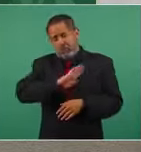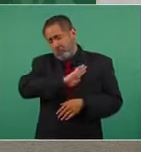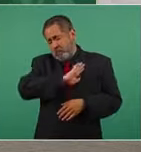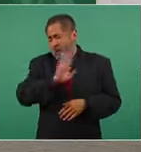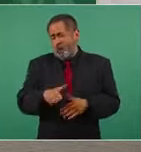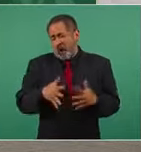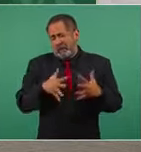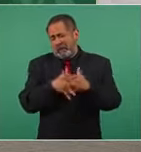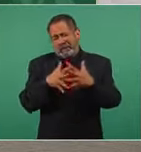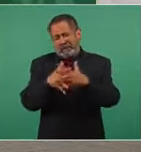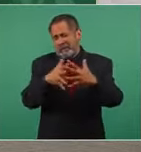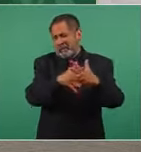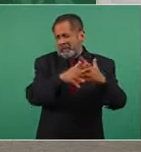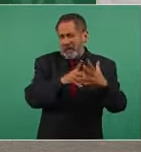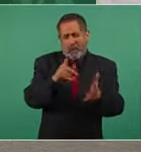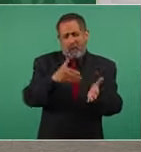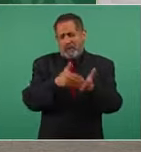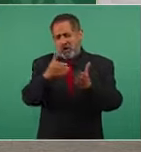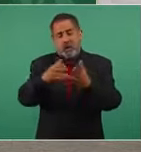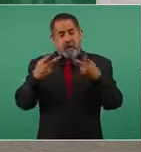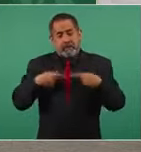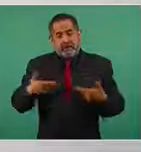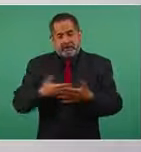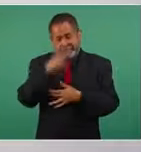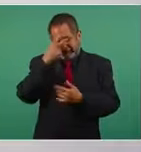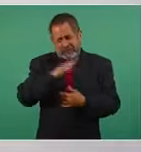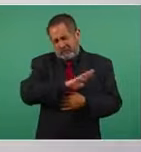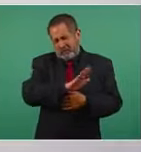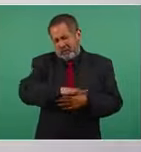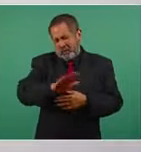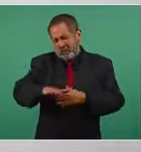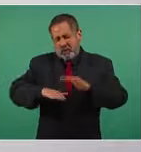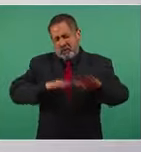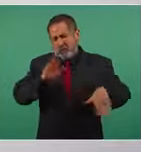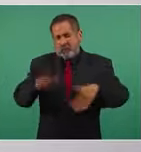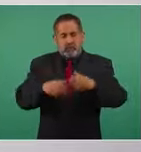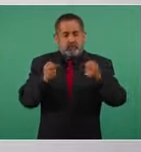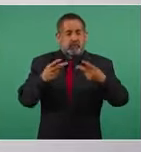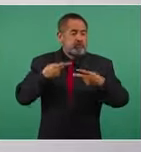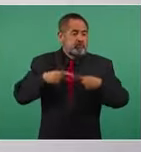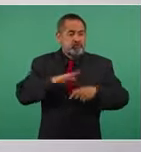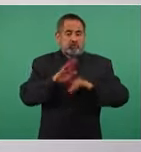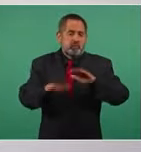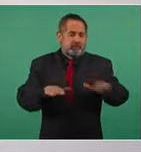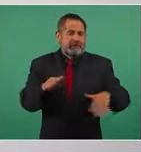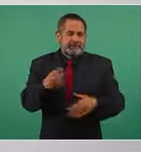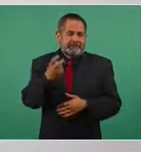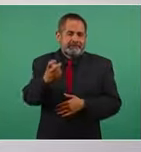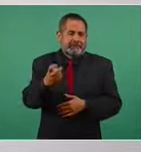y un millón de mexicanos perdieron la vida o murieron por las